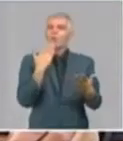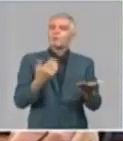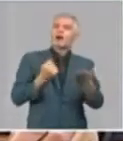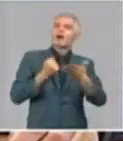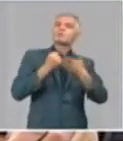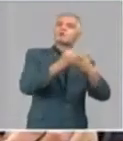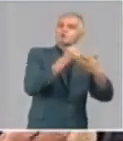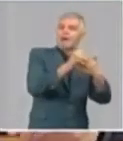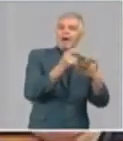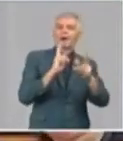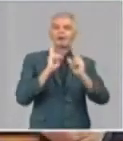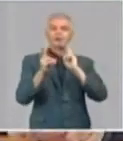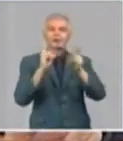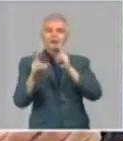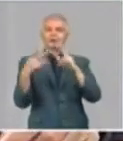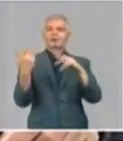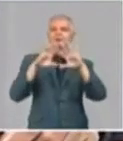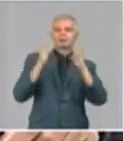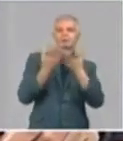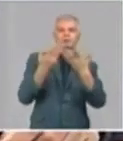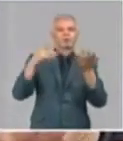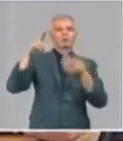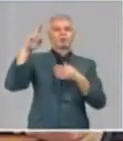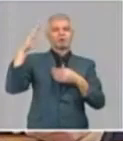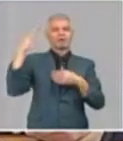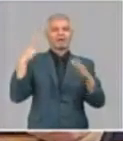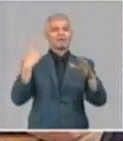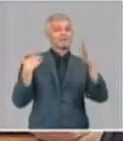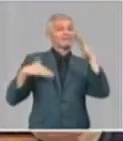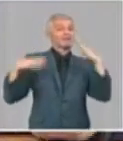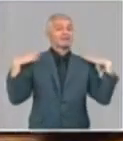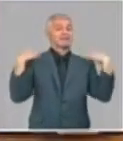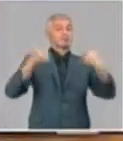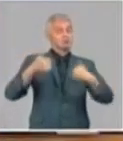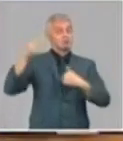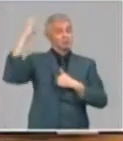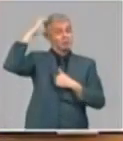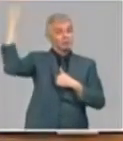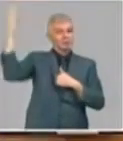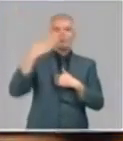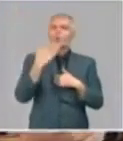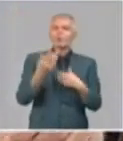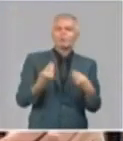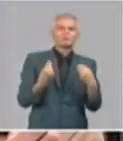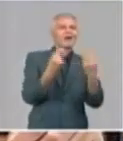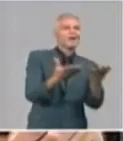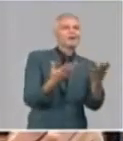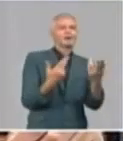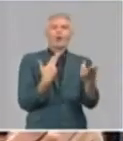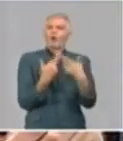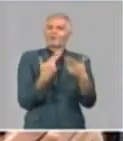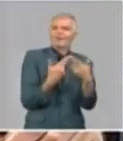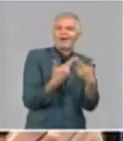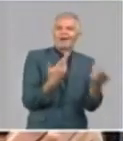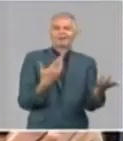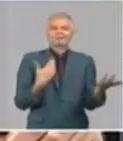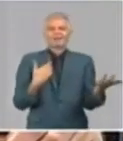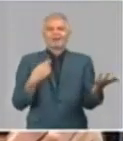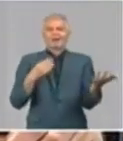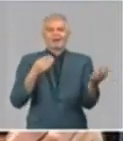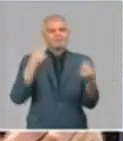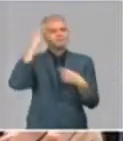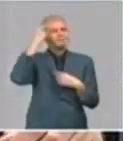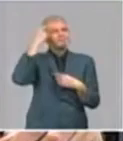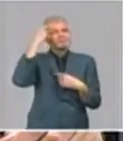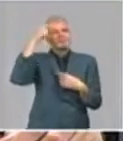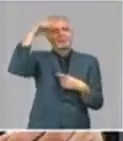de las autoridades sanitarias y de la dirección del gobierno? ¿Cómo transmitir confianza, optimismo? ¿Cómo respaldar desde la